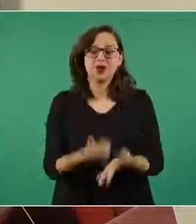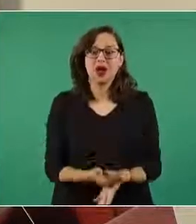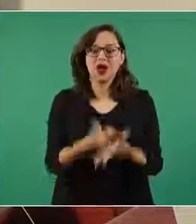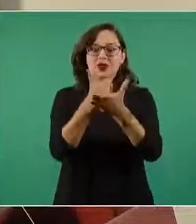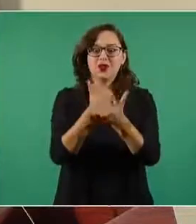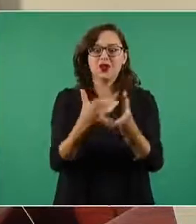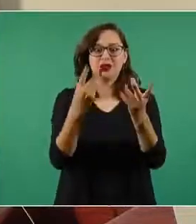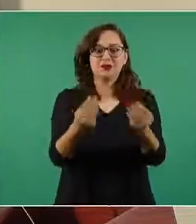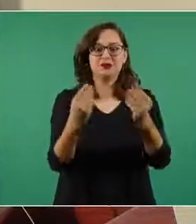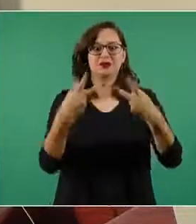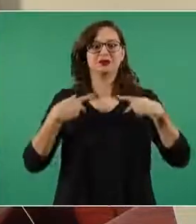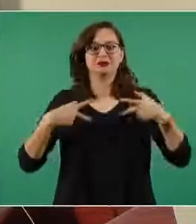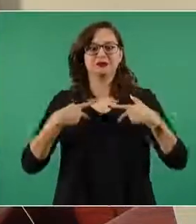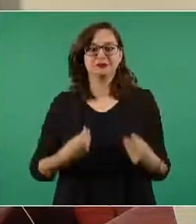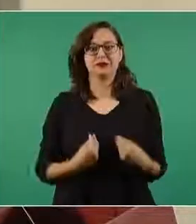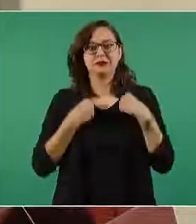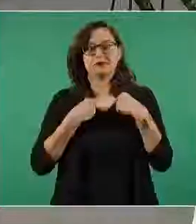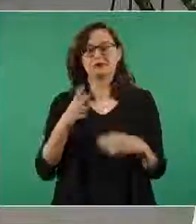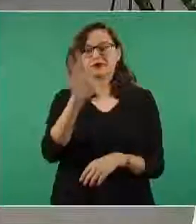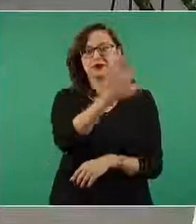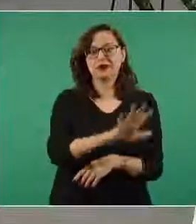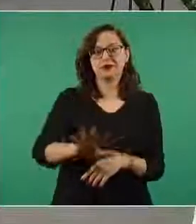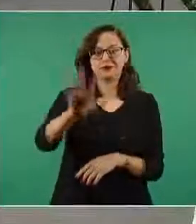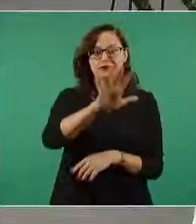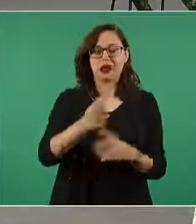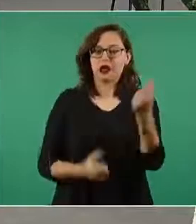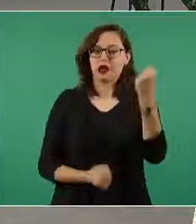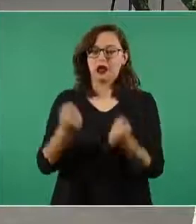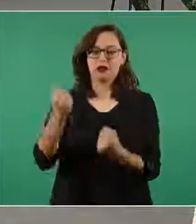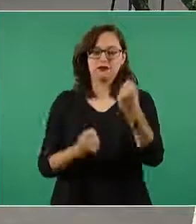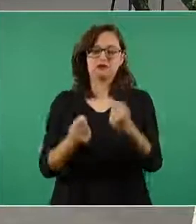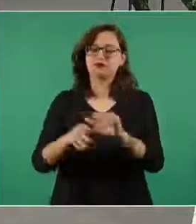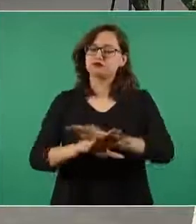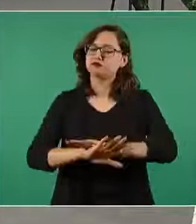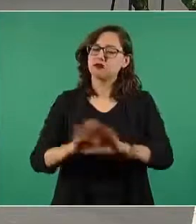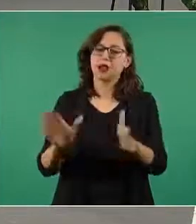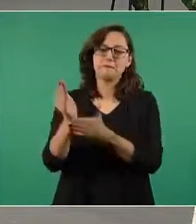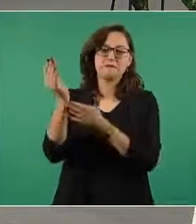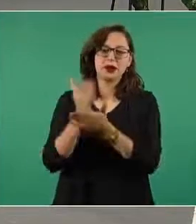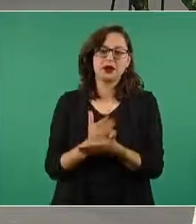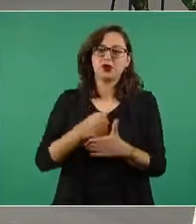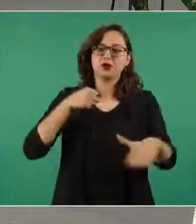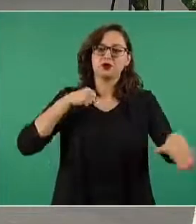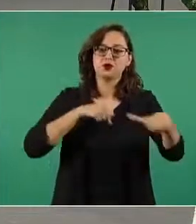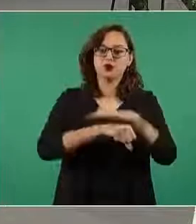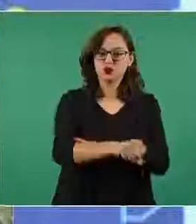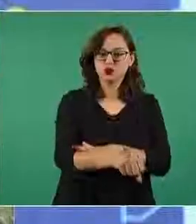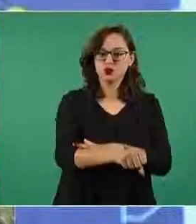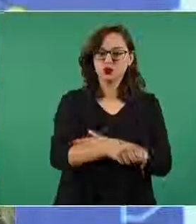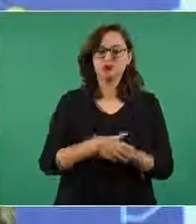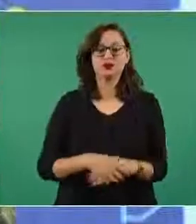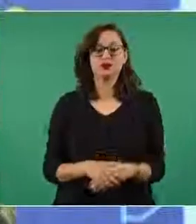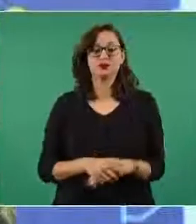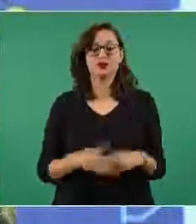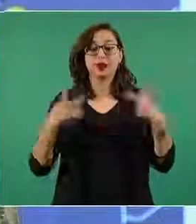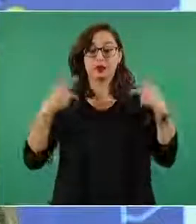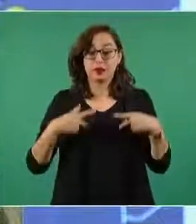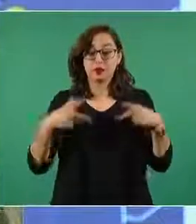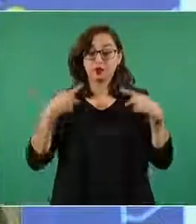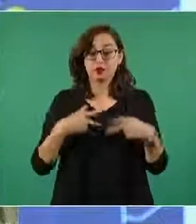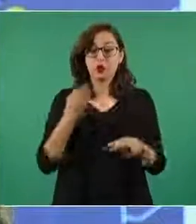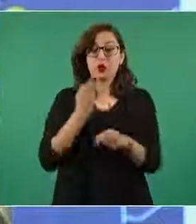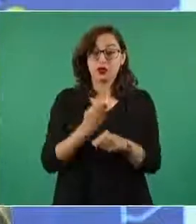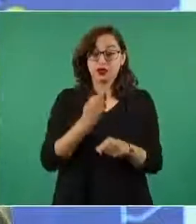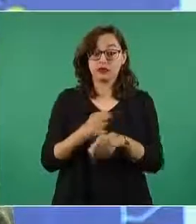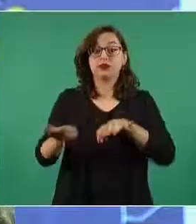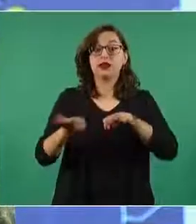tengan que entrar por el flujo carretero de la México Pachuca ahora y entonces ¿cómo llegan los trabajadores? el gobierno